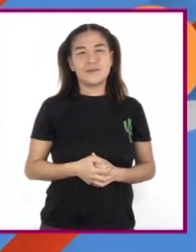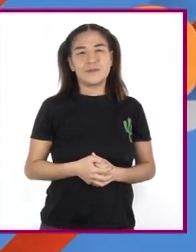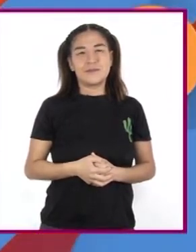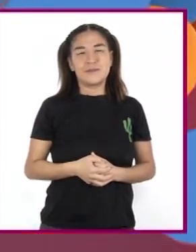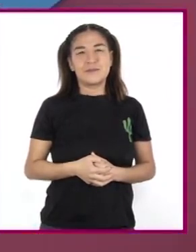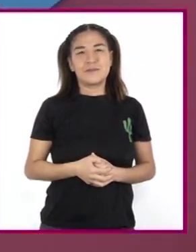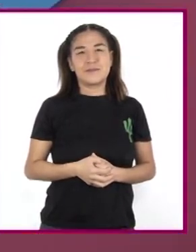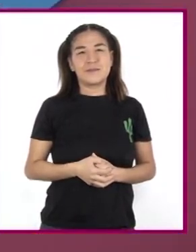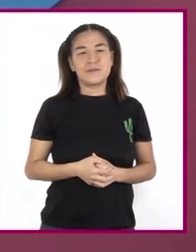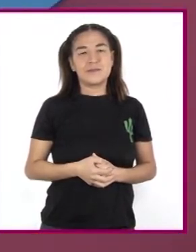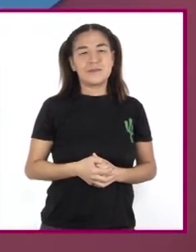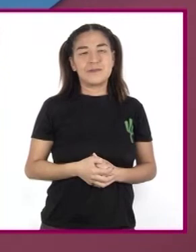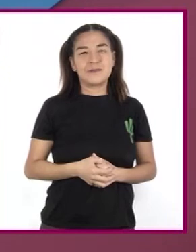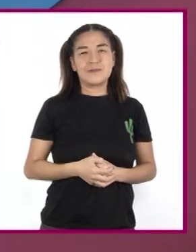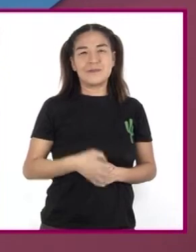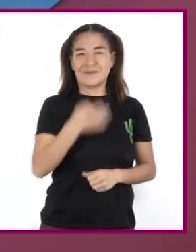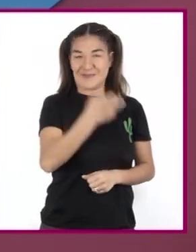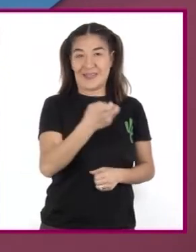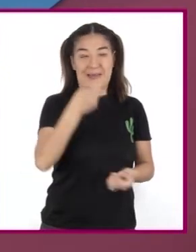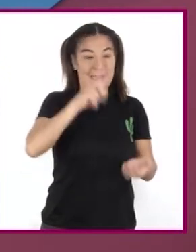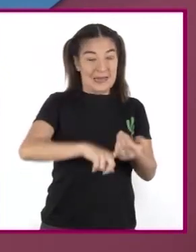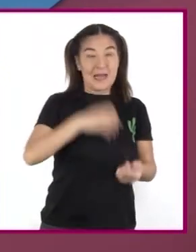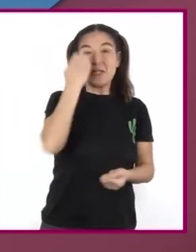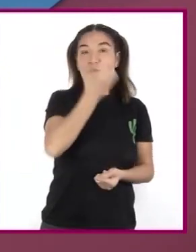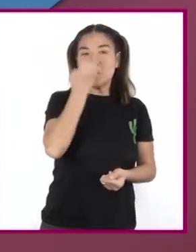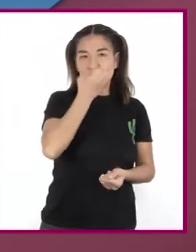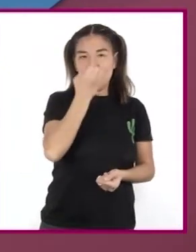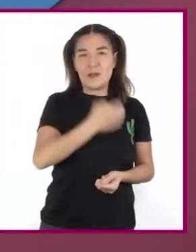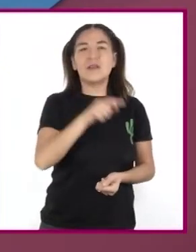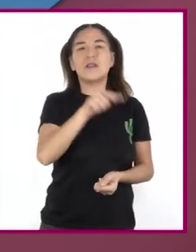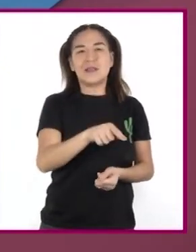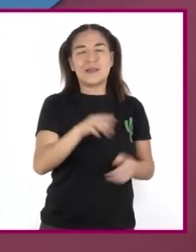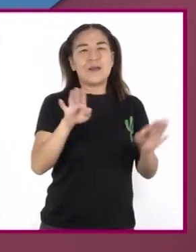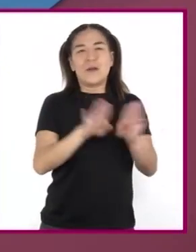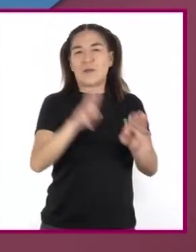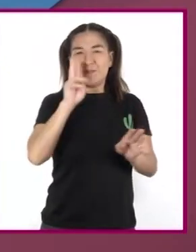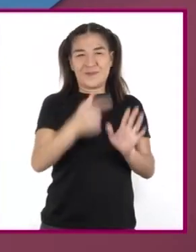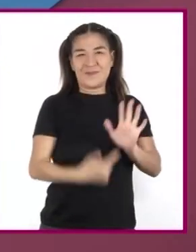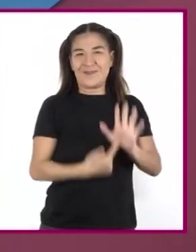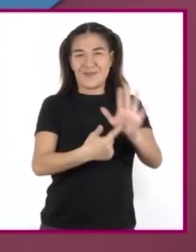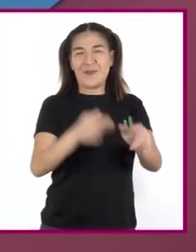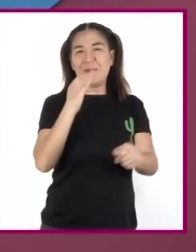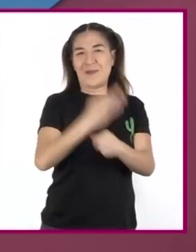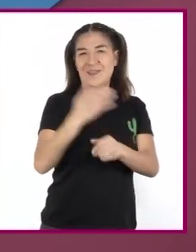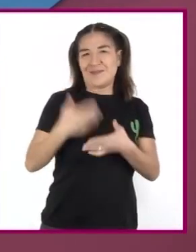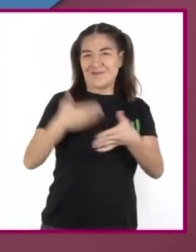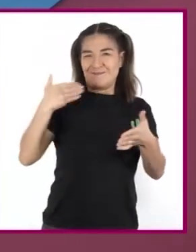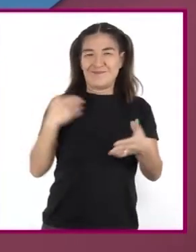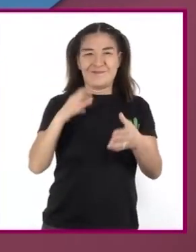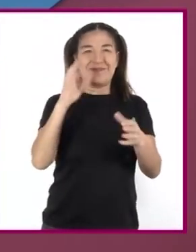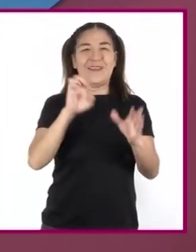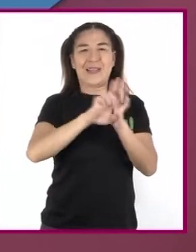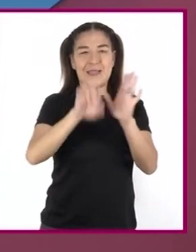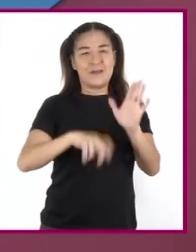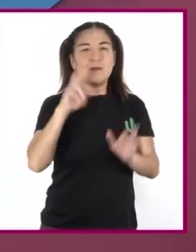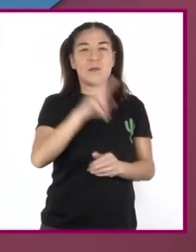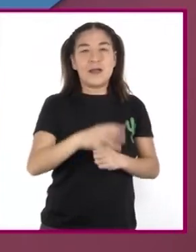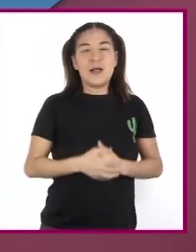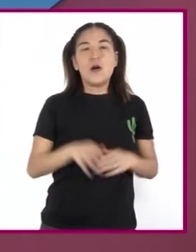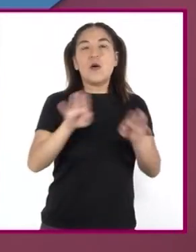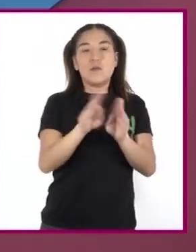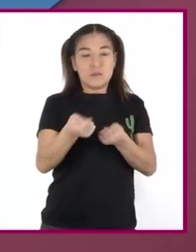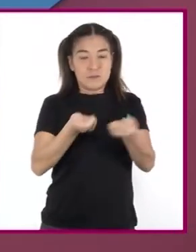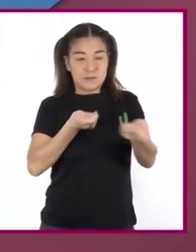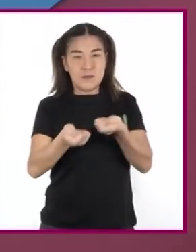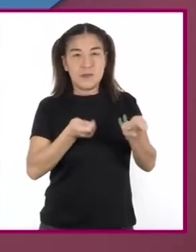En un centro educativo O escuela Como los presentados En los ejemplos anteriores La mediación Se